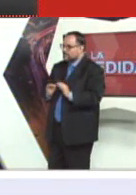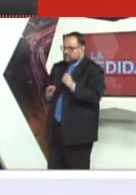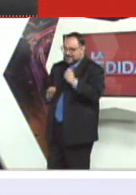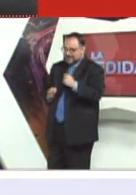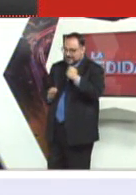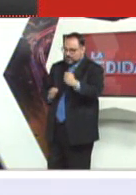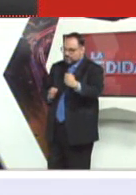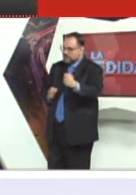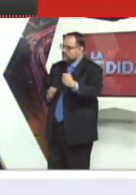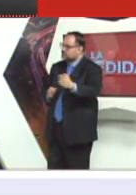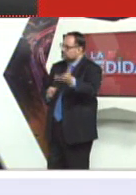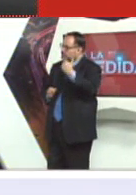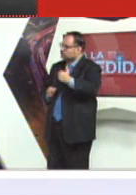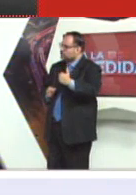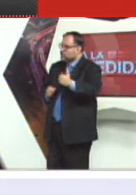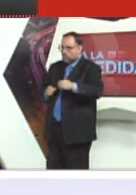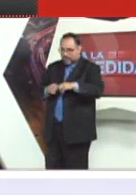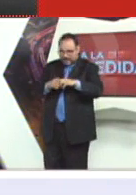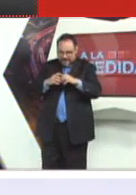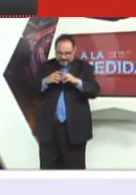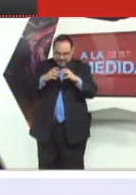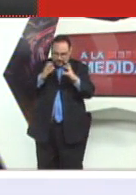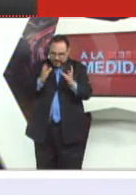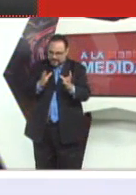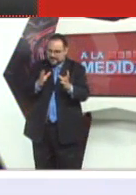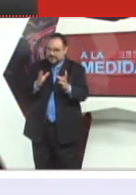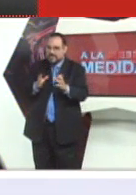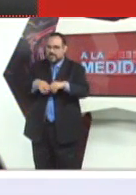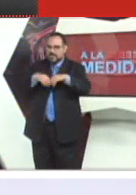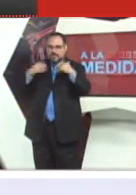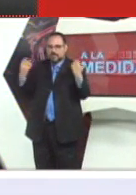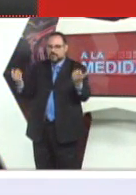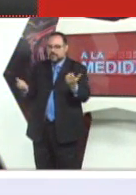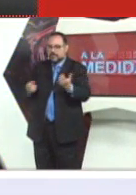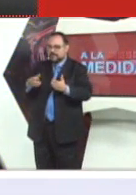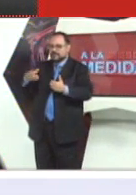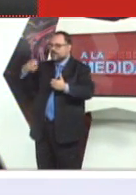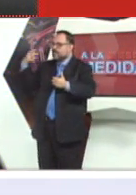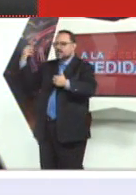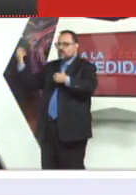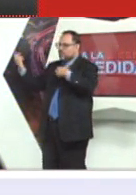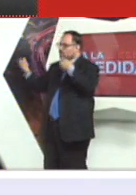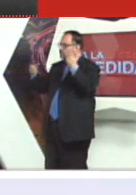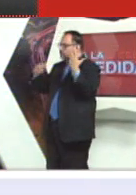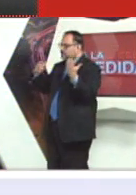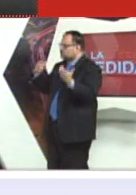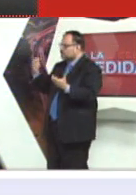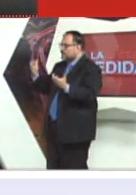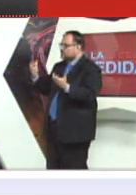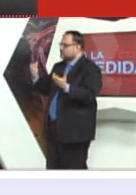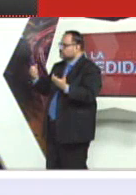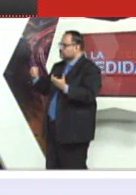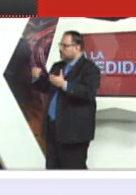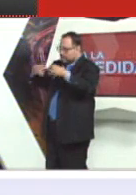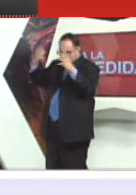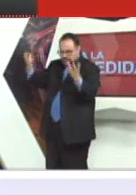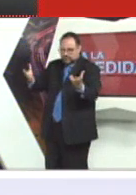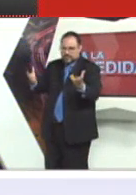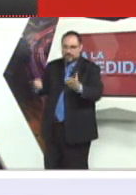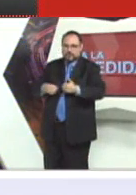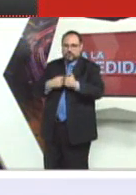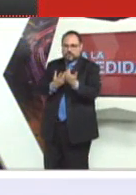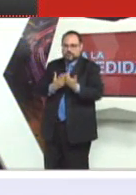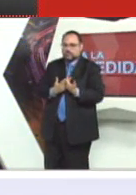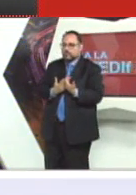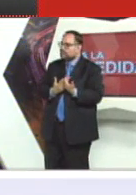nunca va a ser lo mismo el sustituir una clase presencial de carácter magistral con audiovisuales, si tú quieres, con